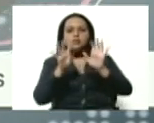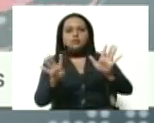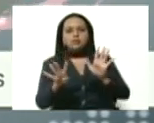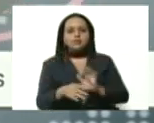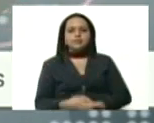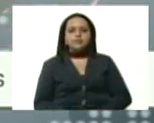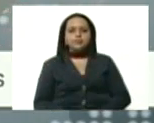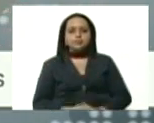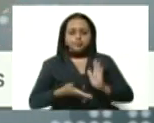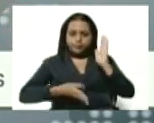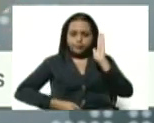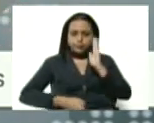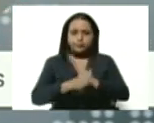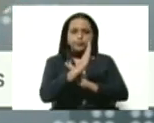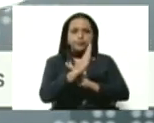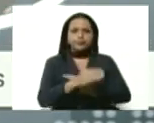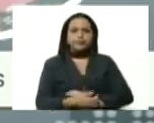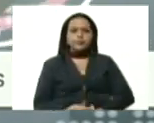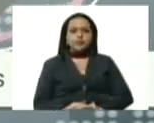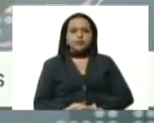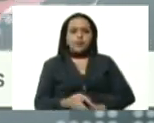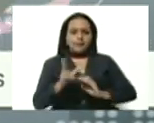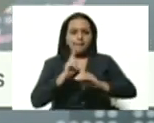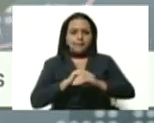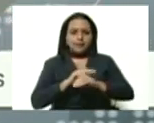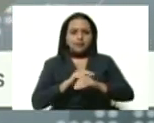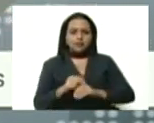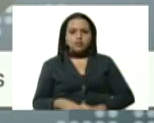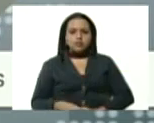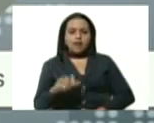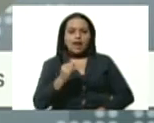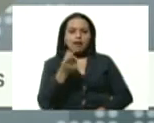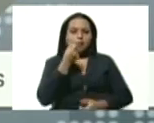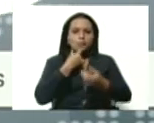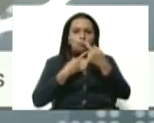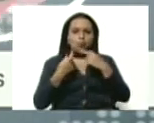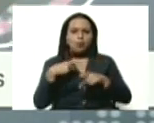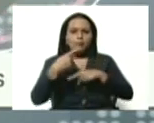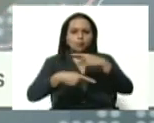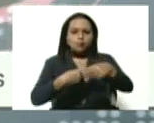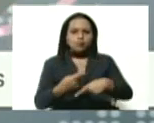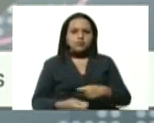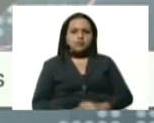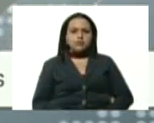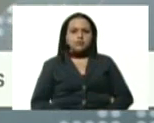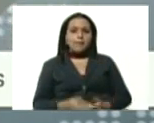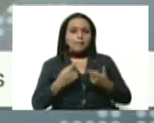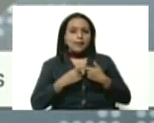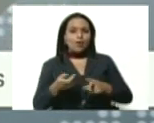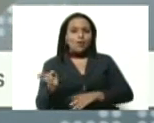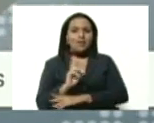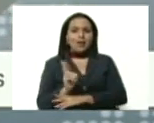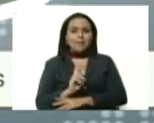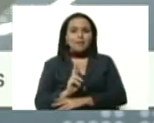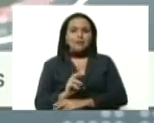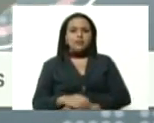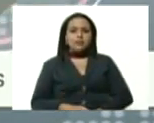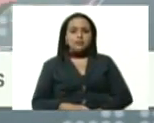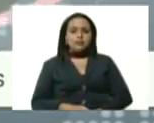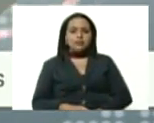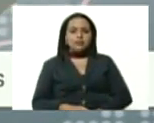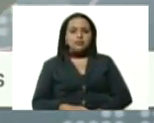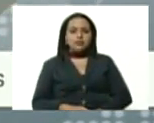Fue ingresada, se inició tratamiento según protocolo, pero de manera relativamente repentina,